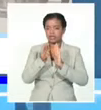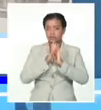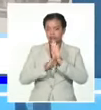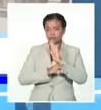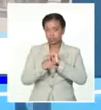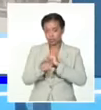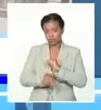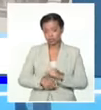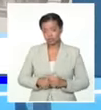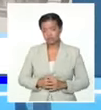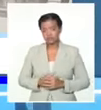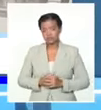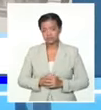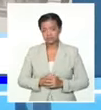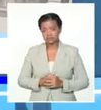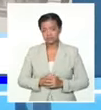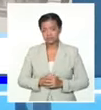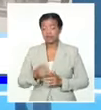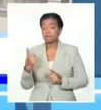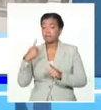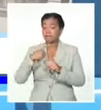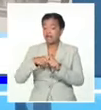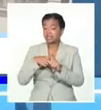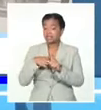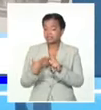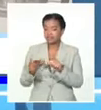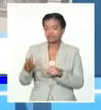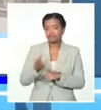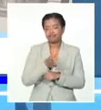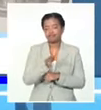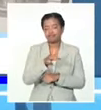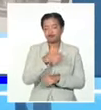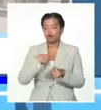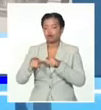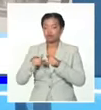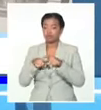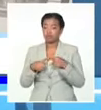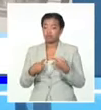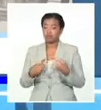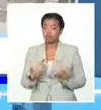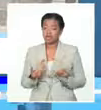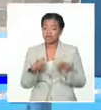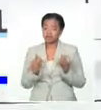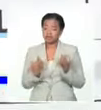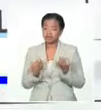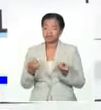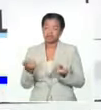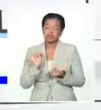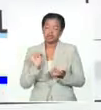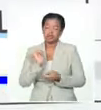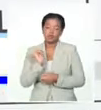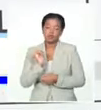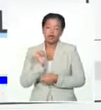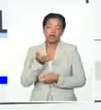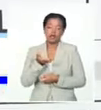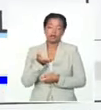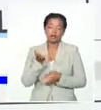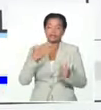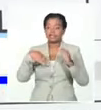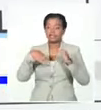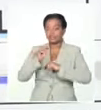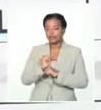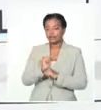con la adición de salidas extras para responder a transportaciones masivas de ministerios